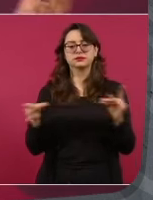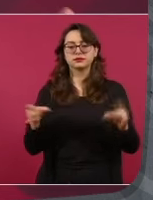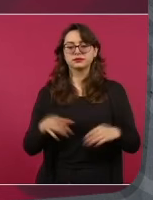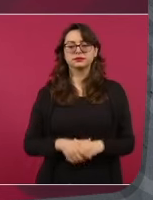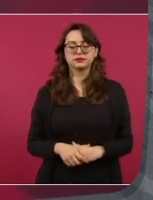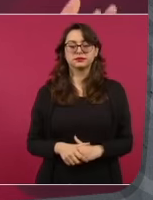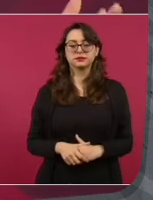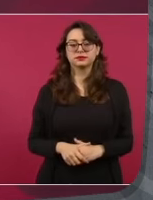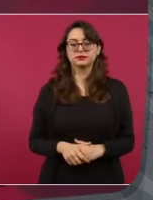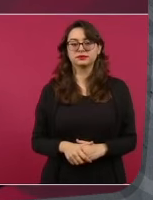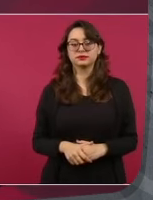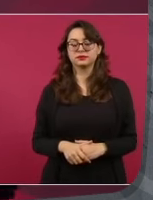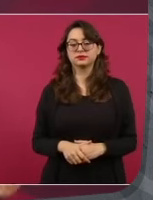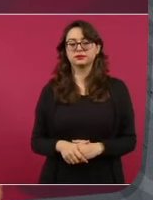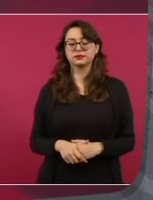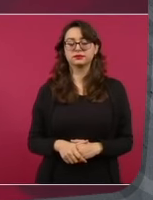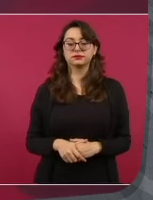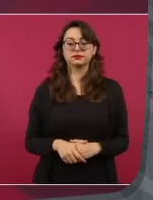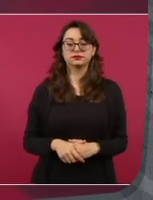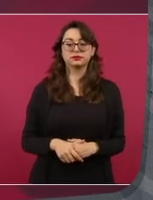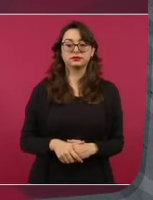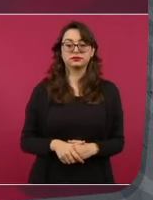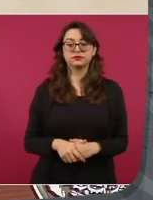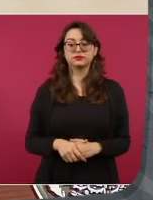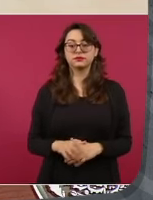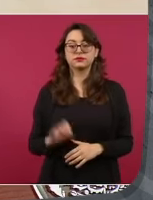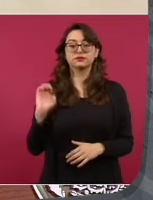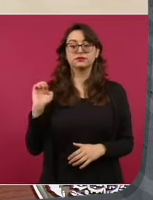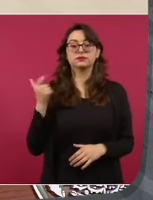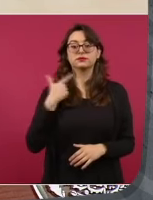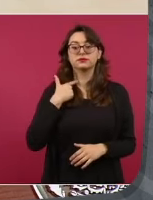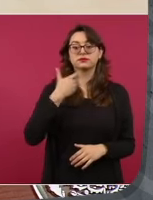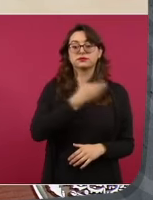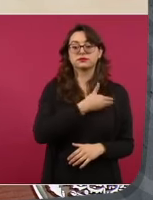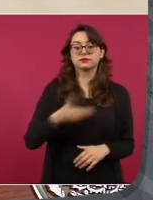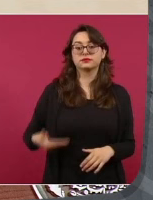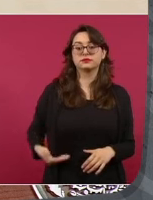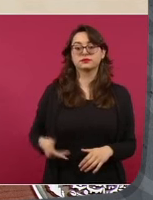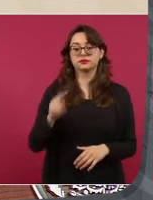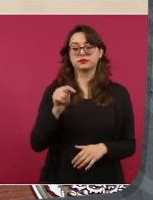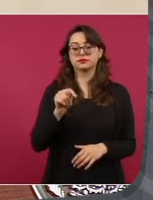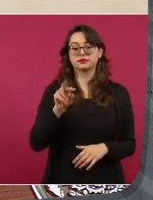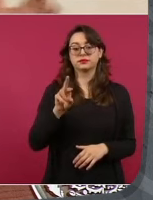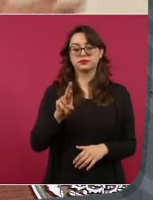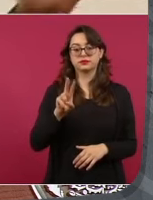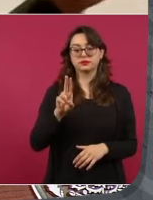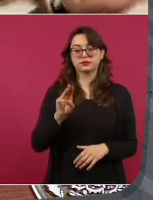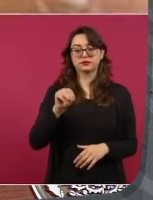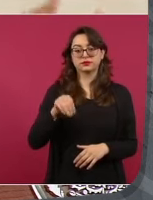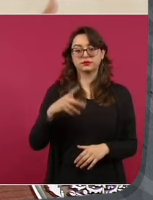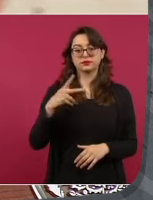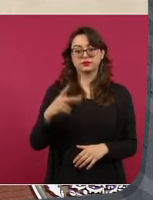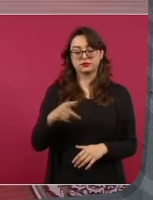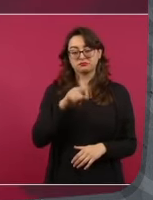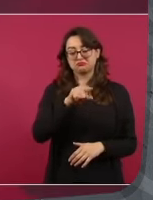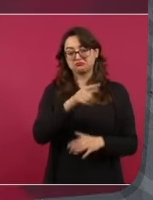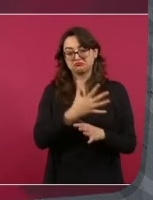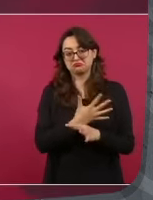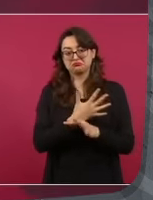Lo del expresidente Donald Trump, él mismo declaró que lo iban